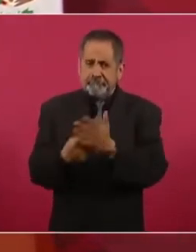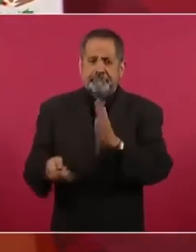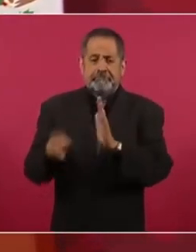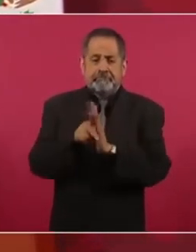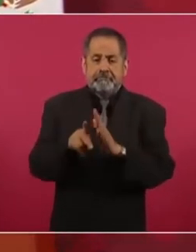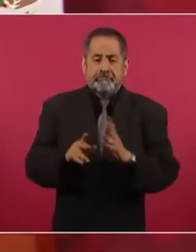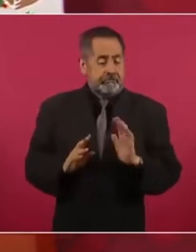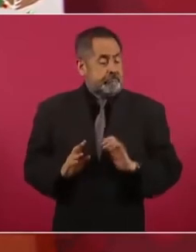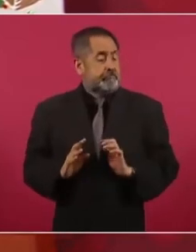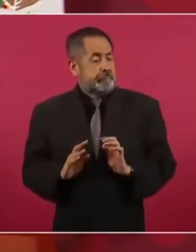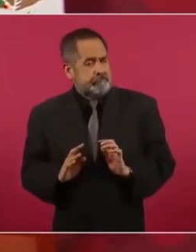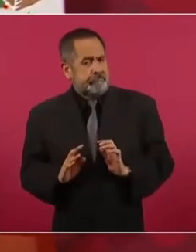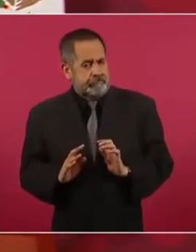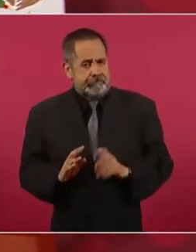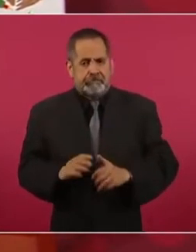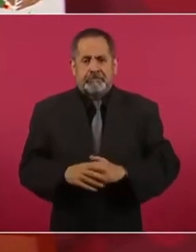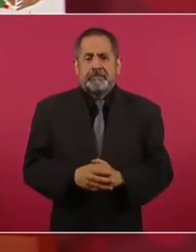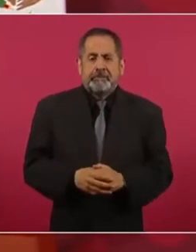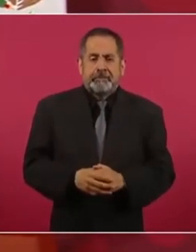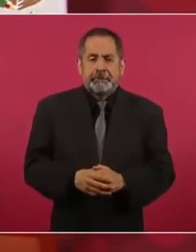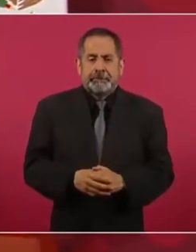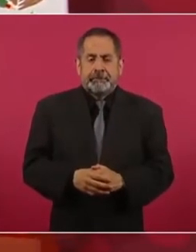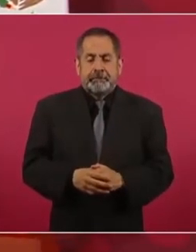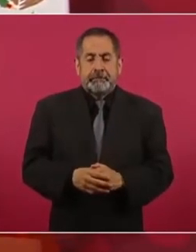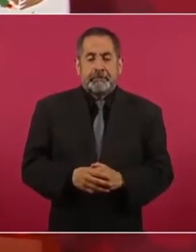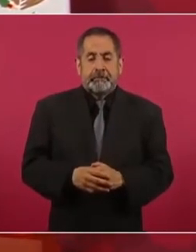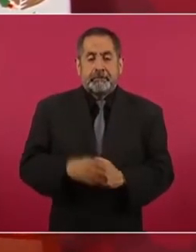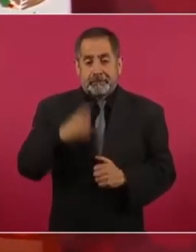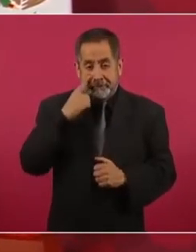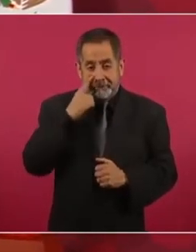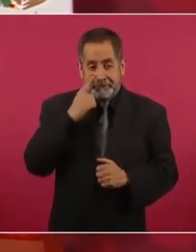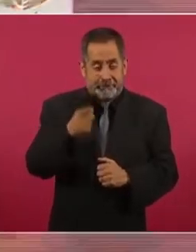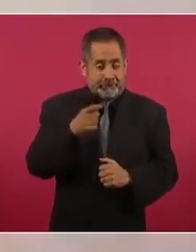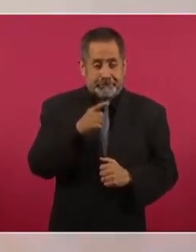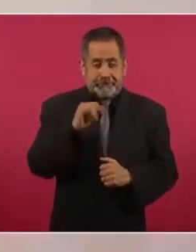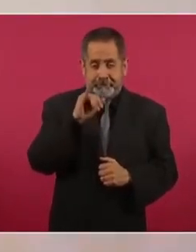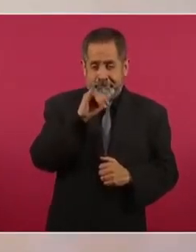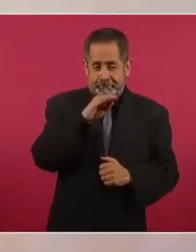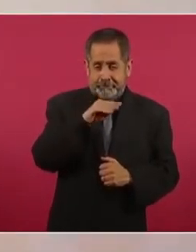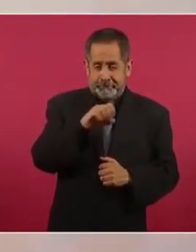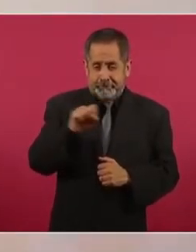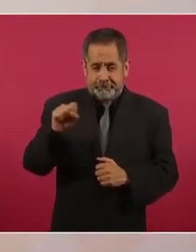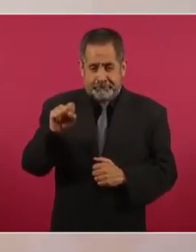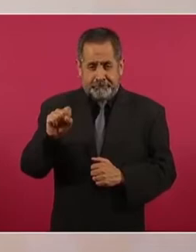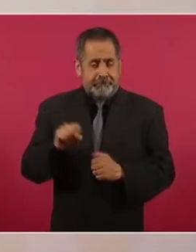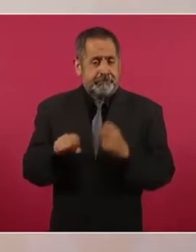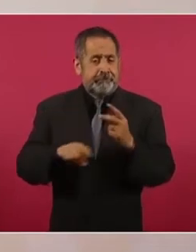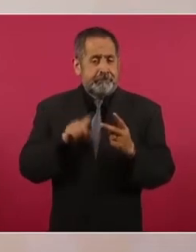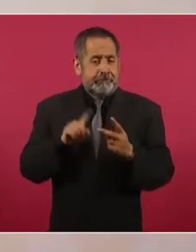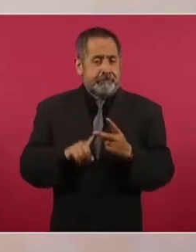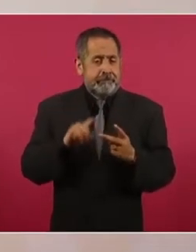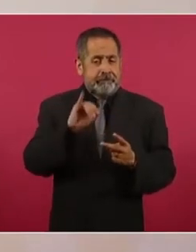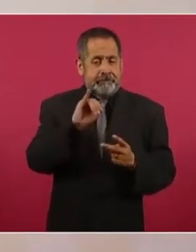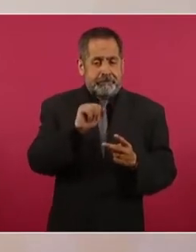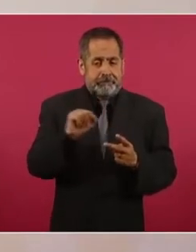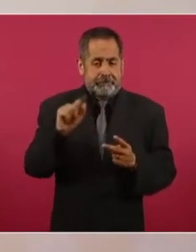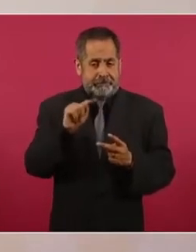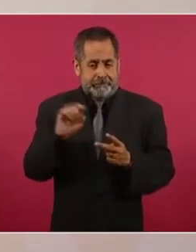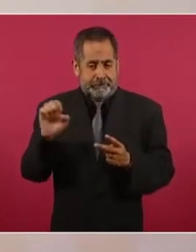no está de más decirles que en el Seguro Social y en el Issste